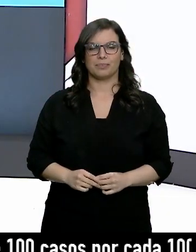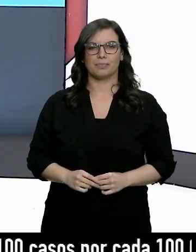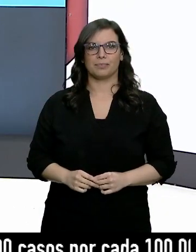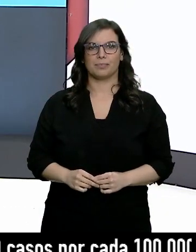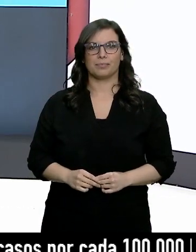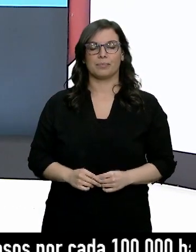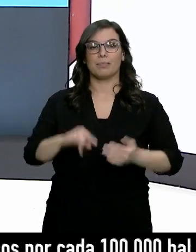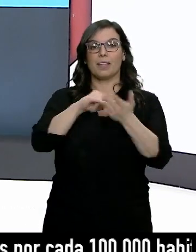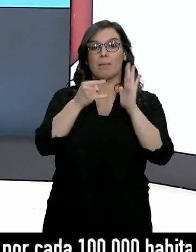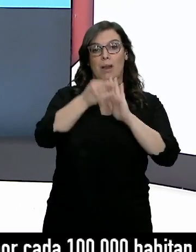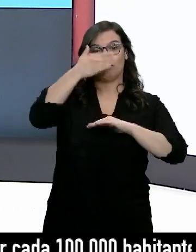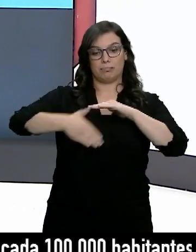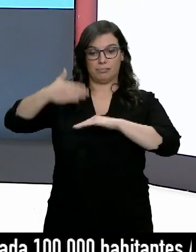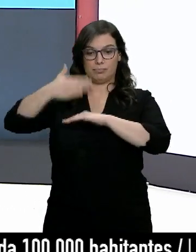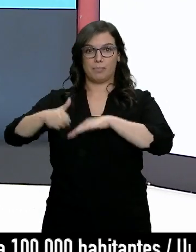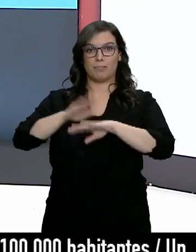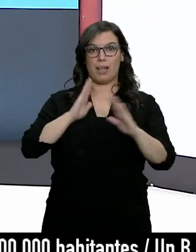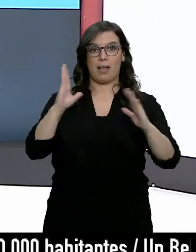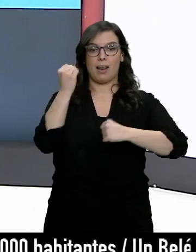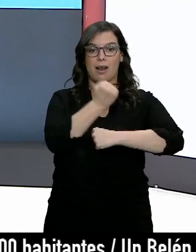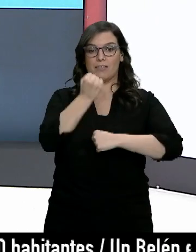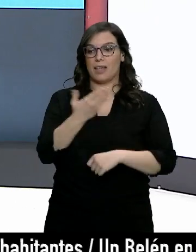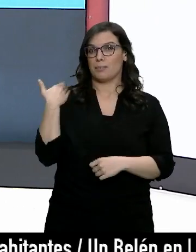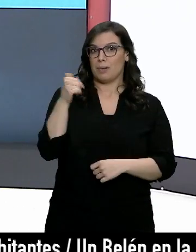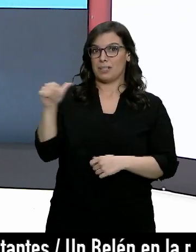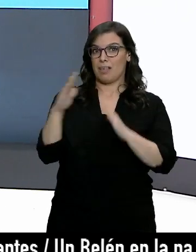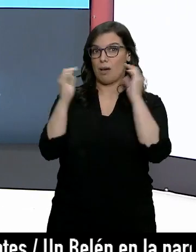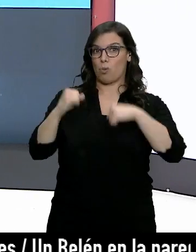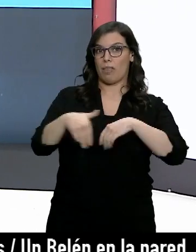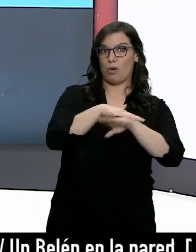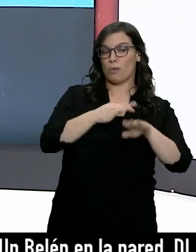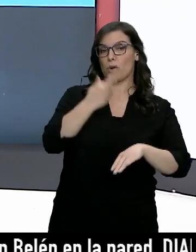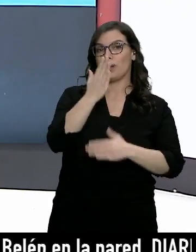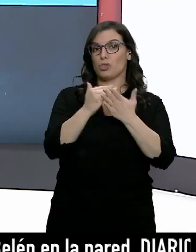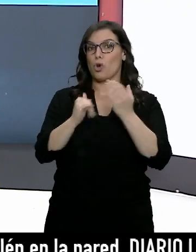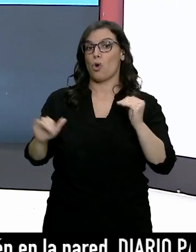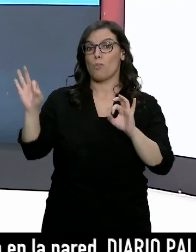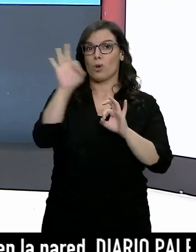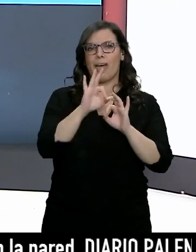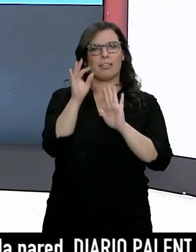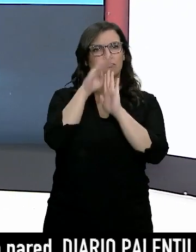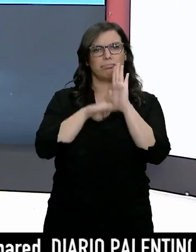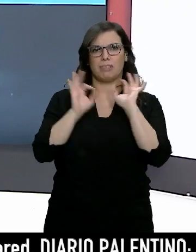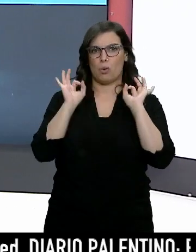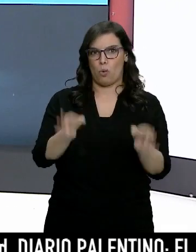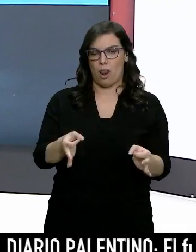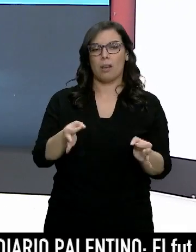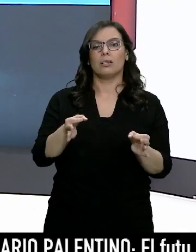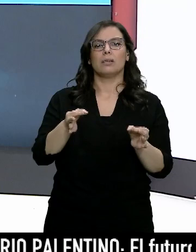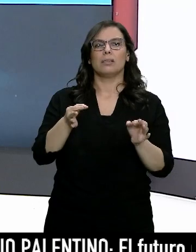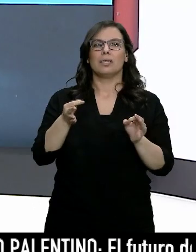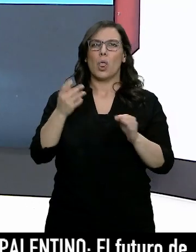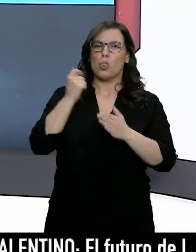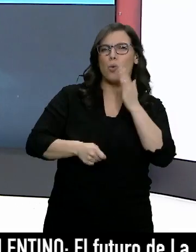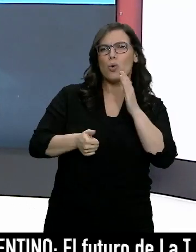El plan de restricciones para Navidad, acordado por el Gobierno y las comunidades autónomas, se queda como está. Finalmente no se van a